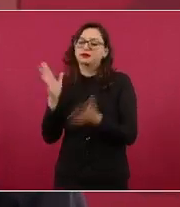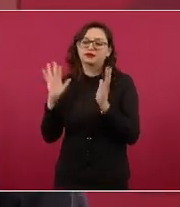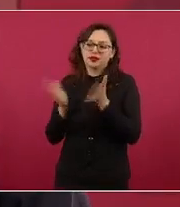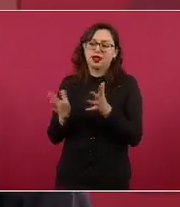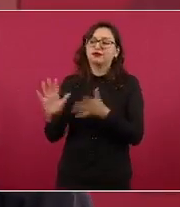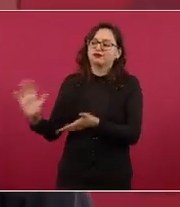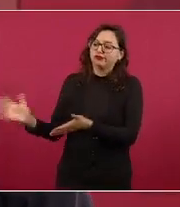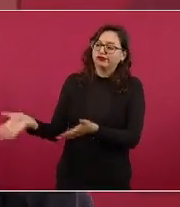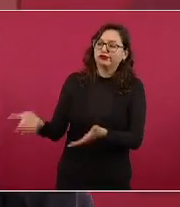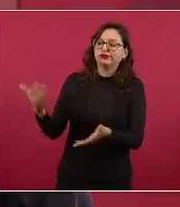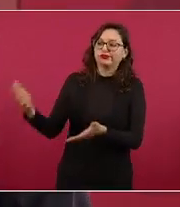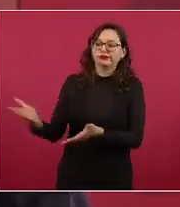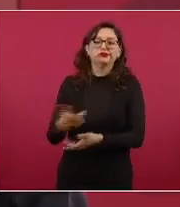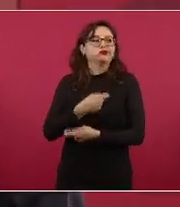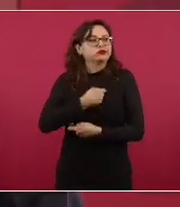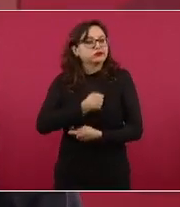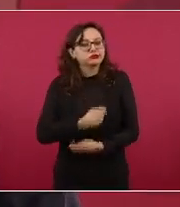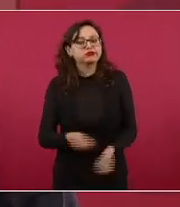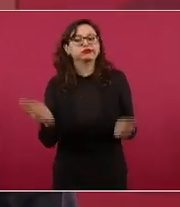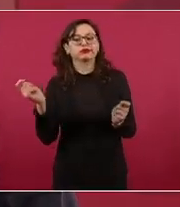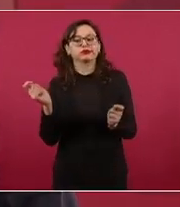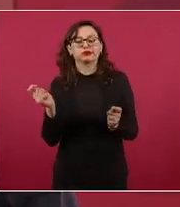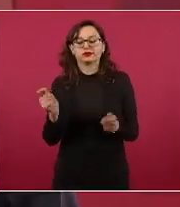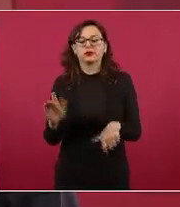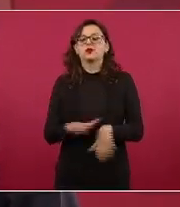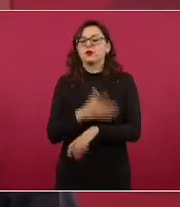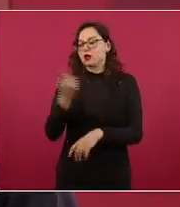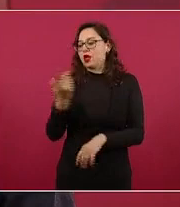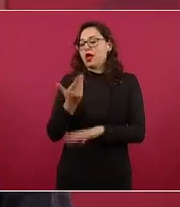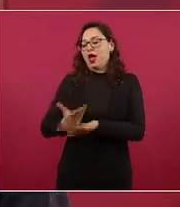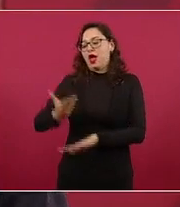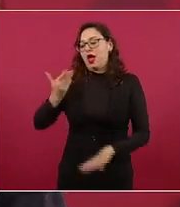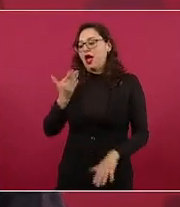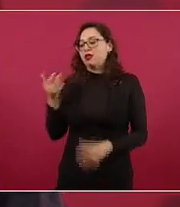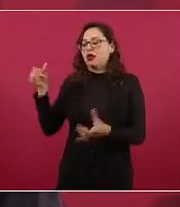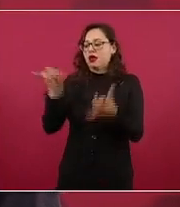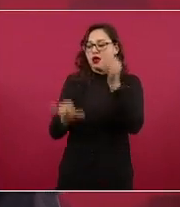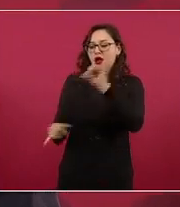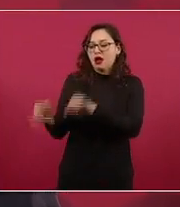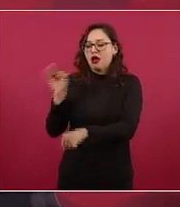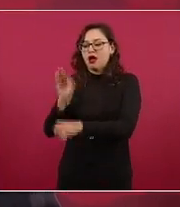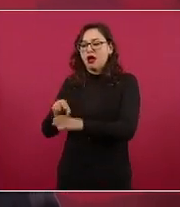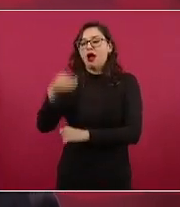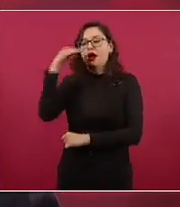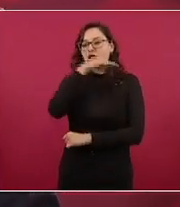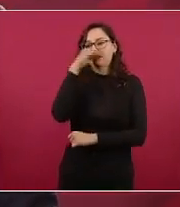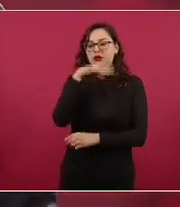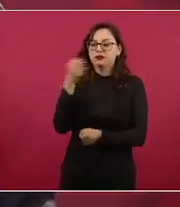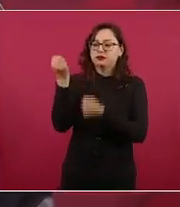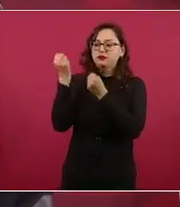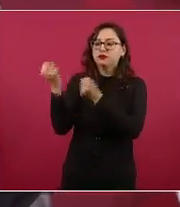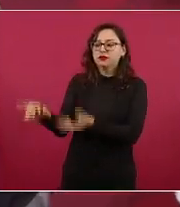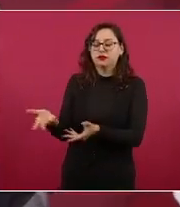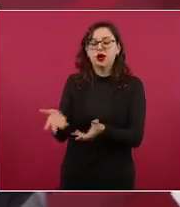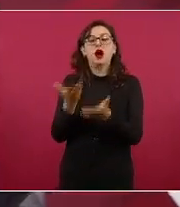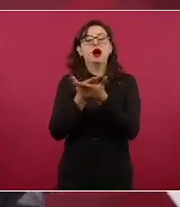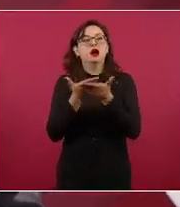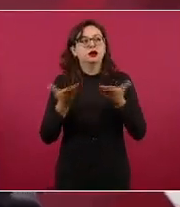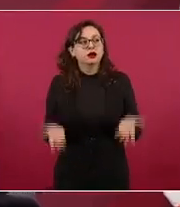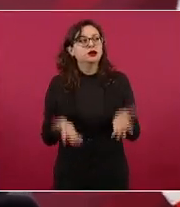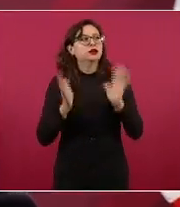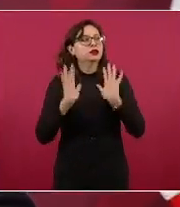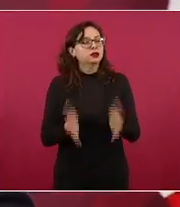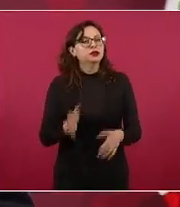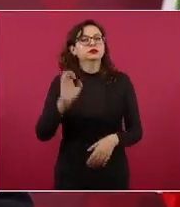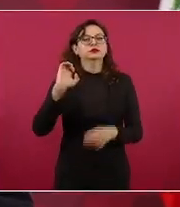entonces esto ya lo ampliamos a Chiapas a Oaxaca a